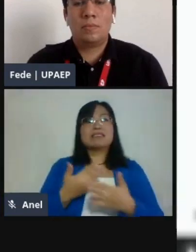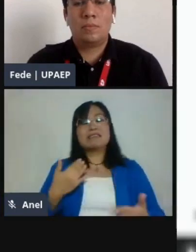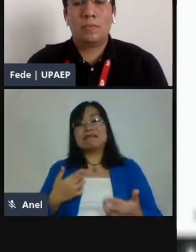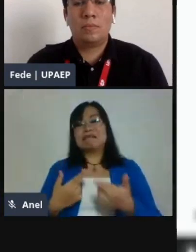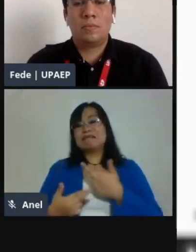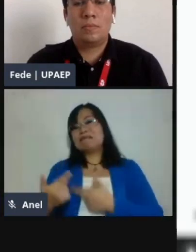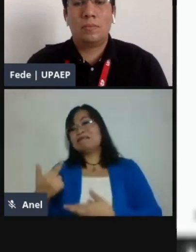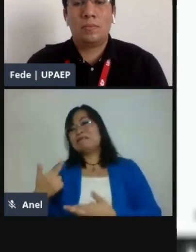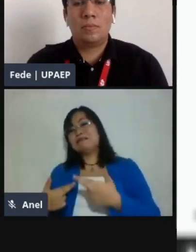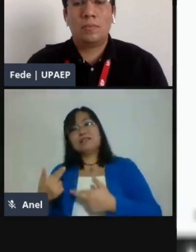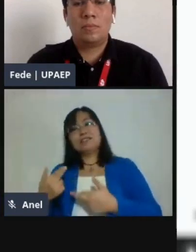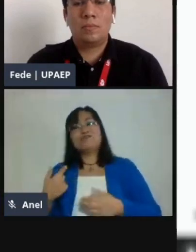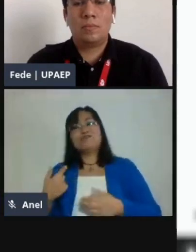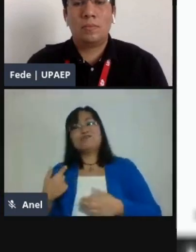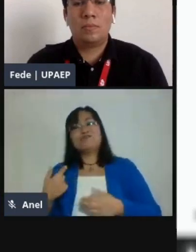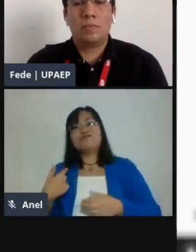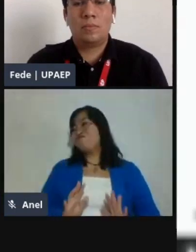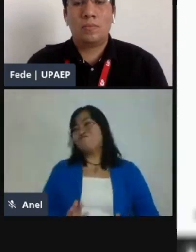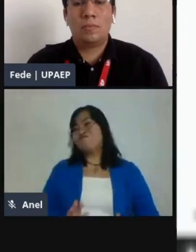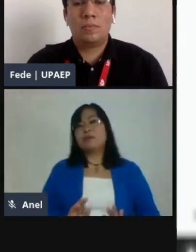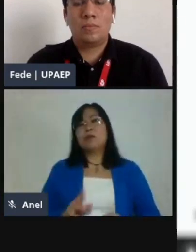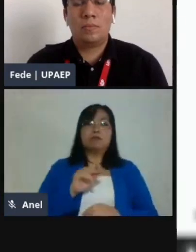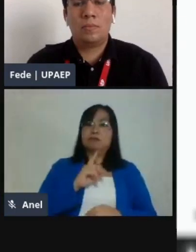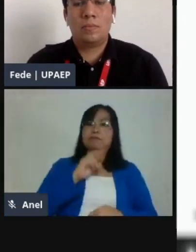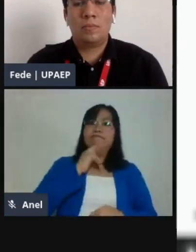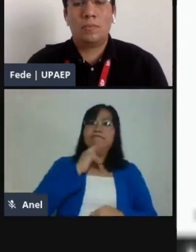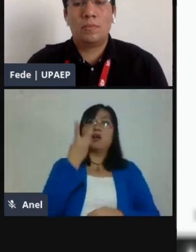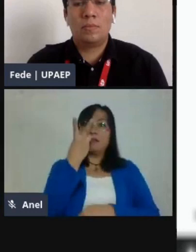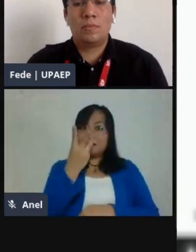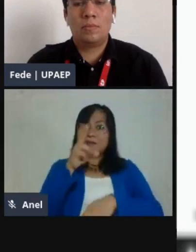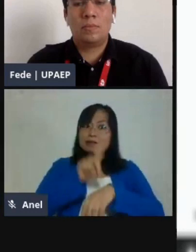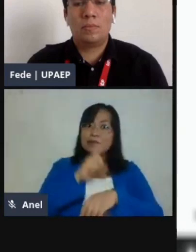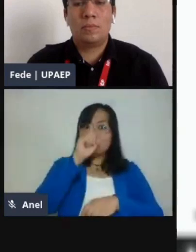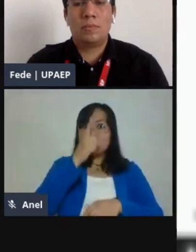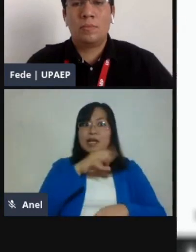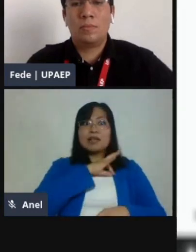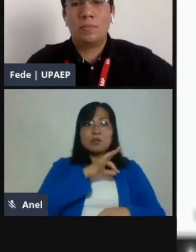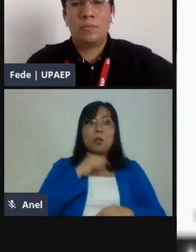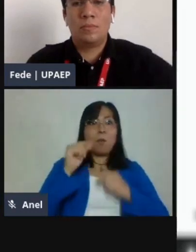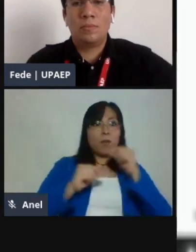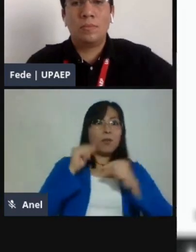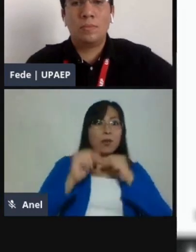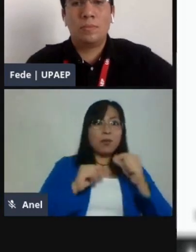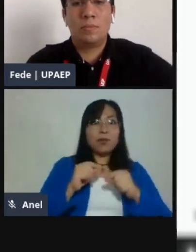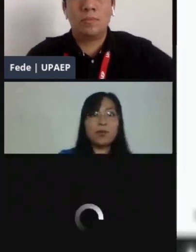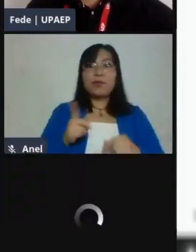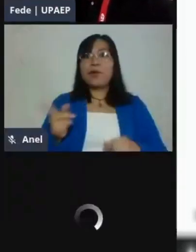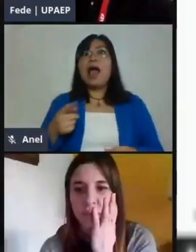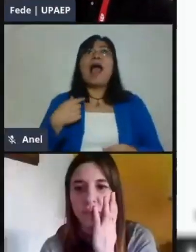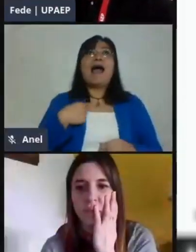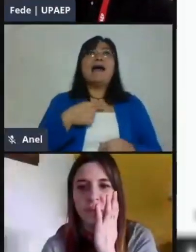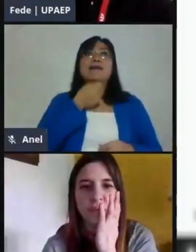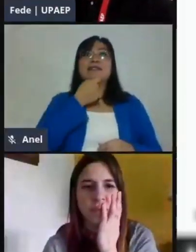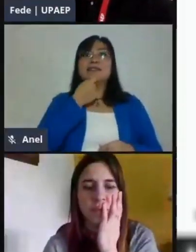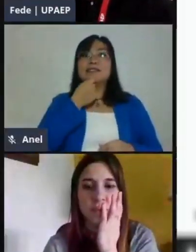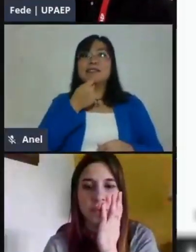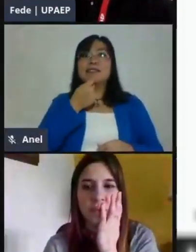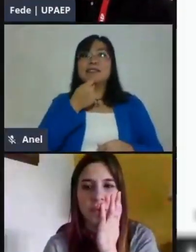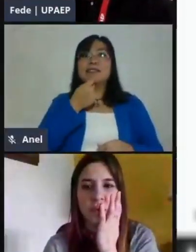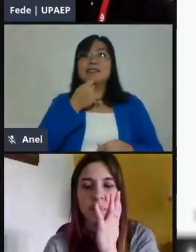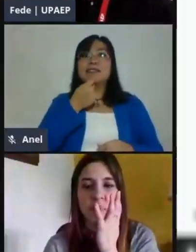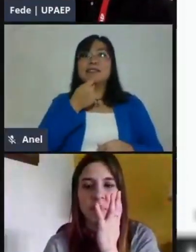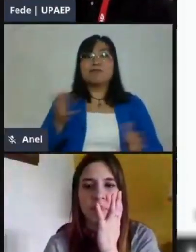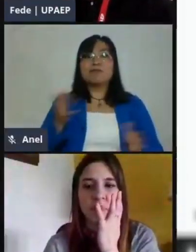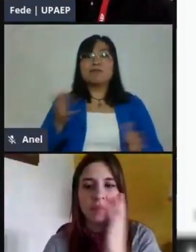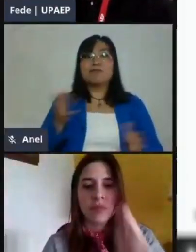pasado con las revisadas o con las actividades, o si estás pagando asistencia, porque eso es un filtro de asistencia, el que